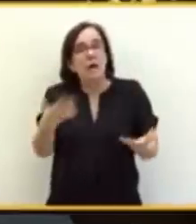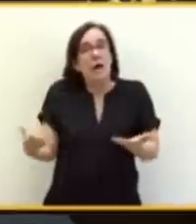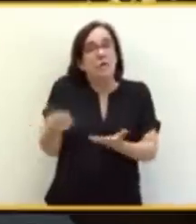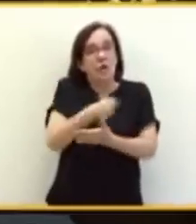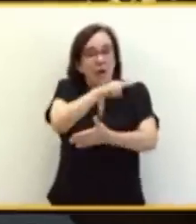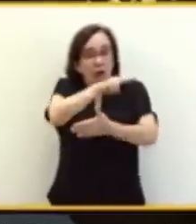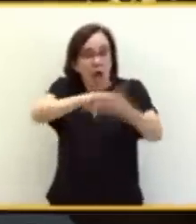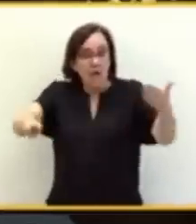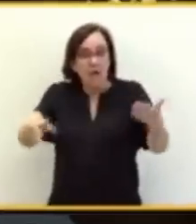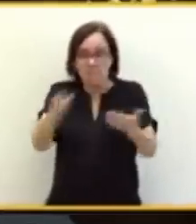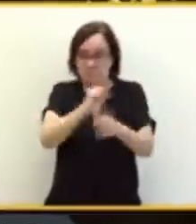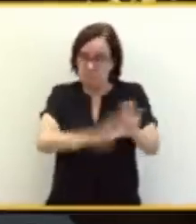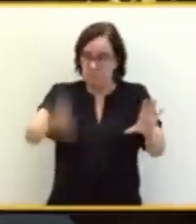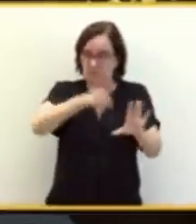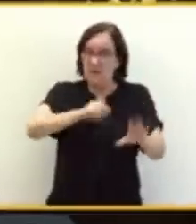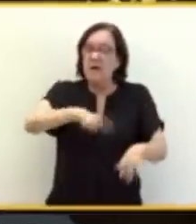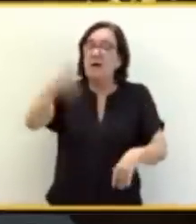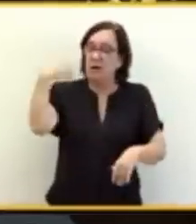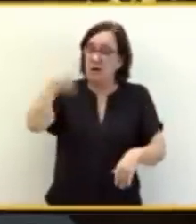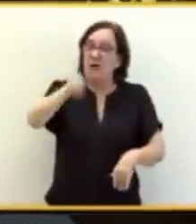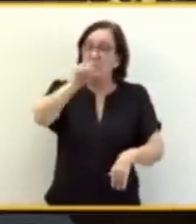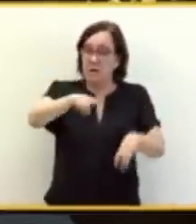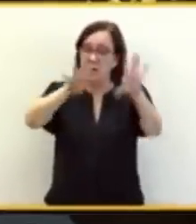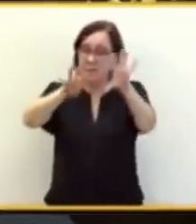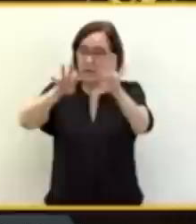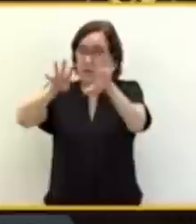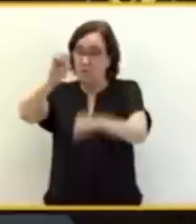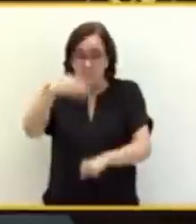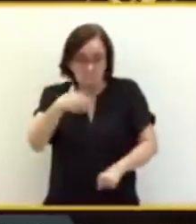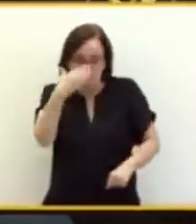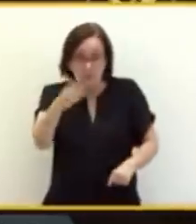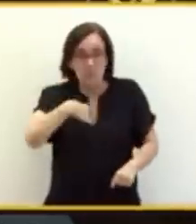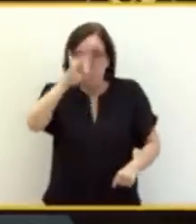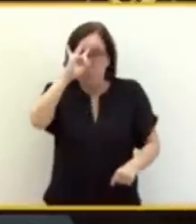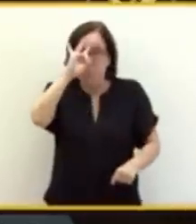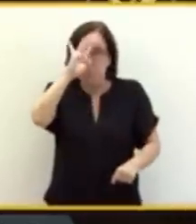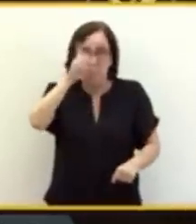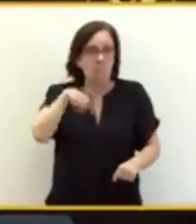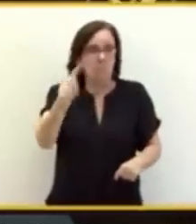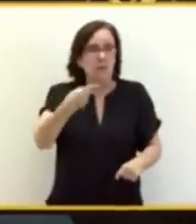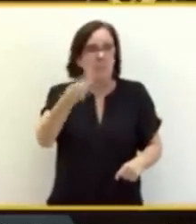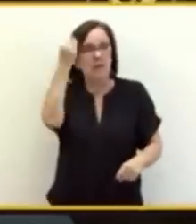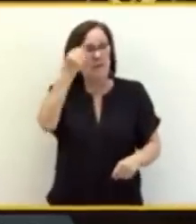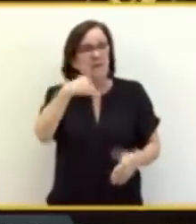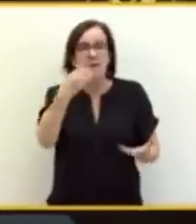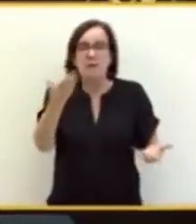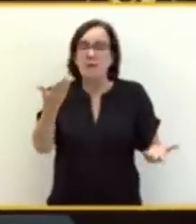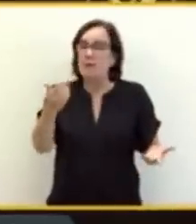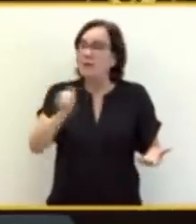sabía en toda Galicia y buena parte de España desde 1990. La verdad, sorprende pensar que a alguien